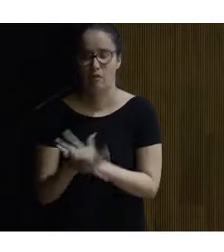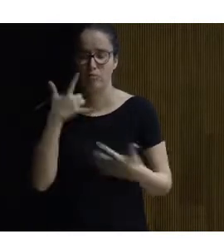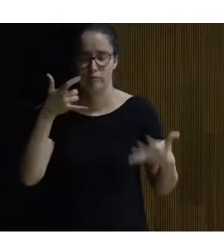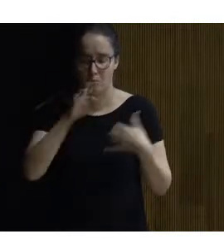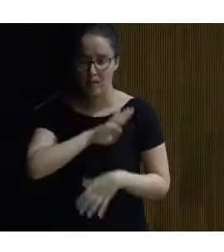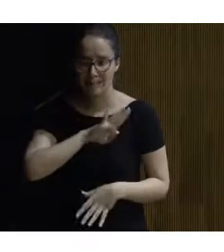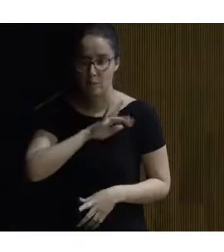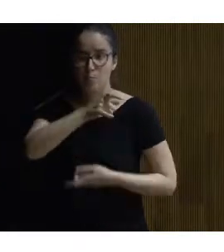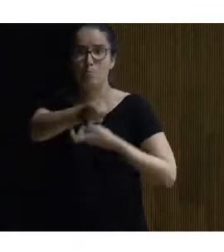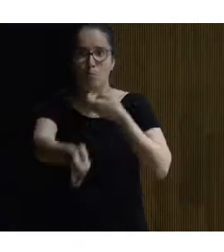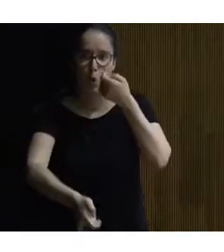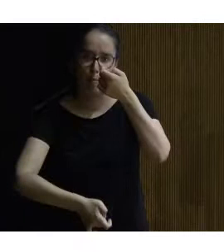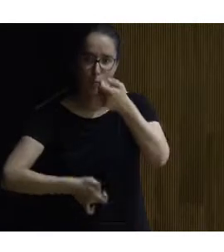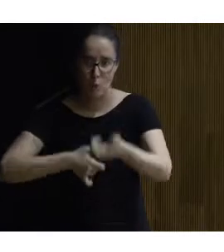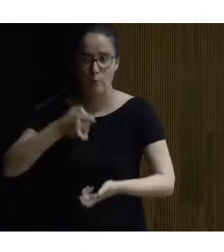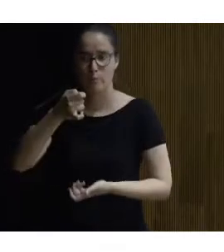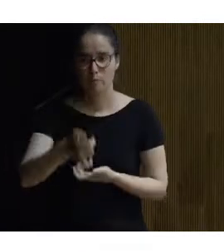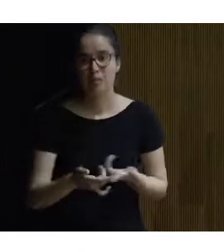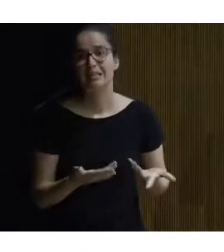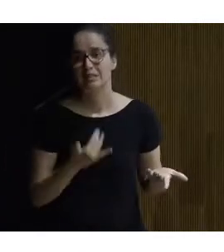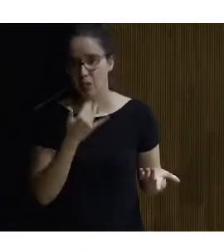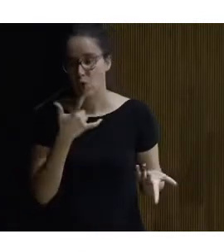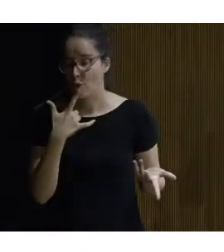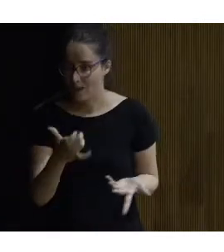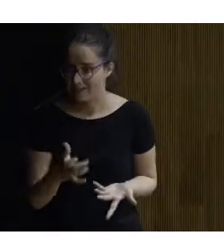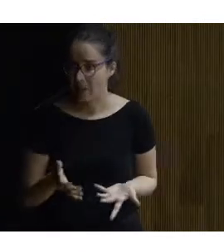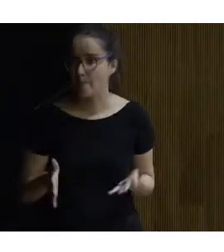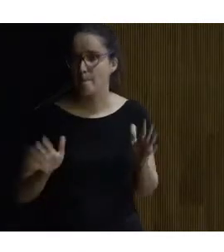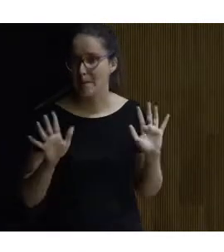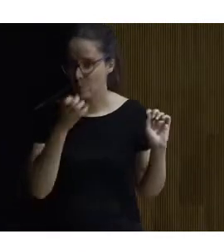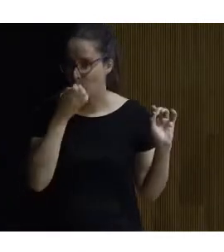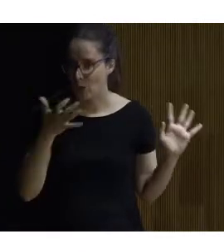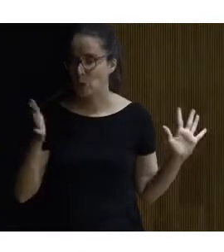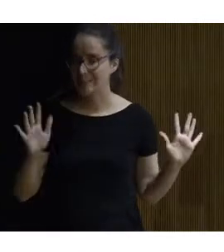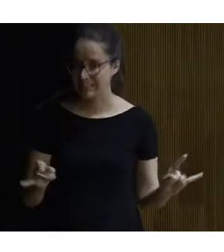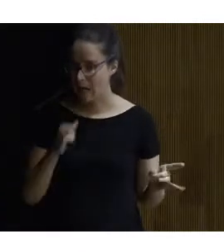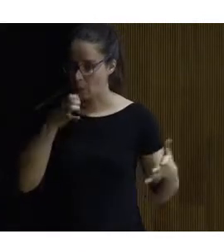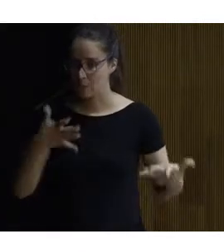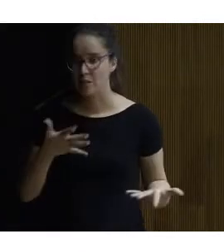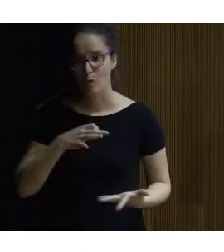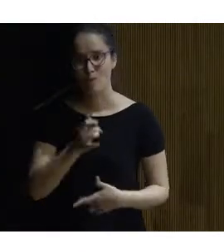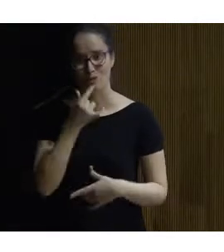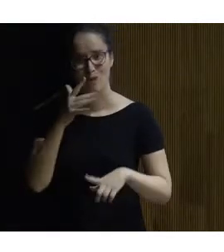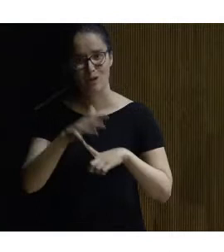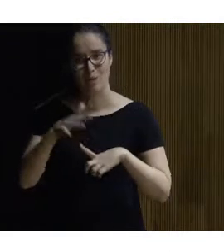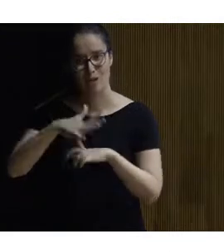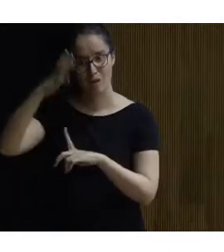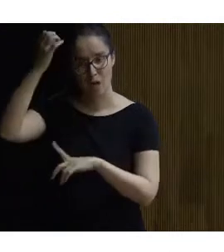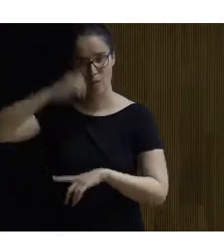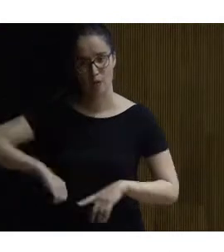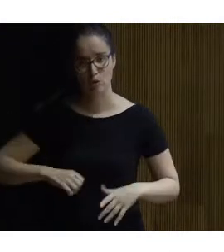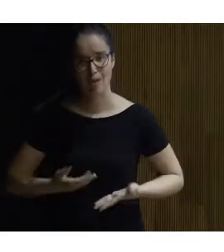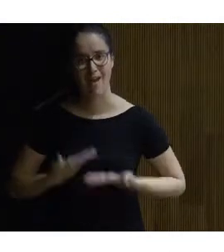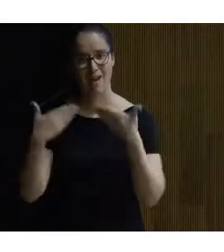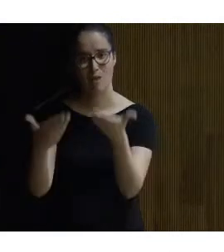note bastante poco a poco porque también a ver es algo que cuesta pero bueno sí que hoy en día podemos decir que el parque de la prehistoria está